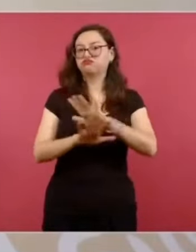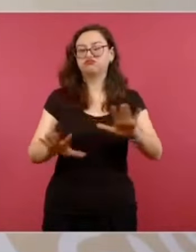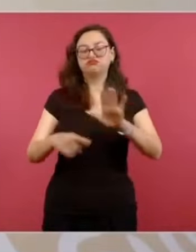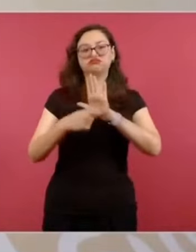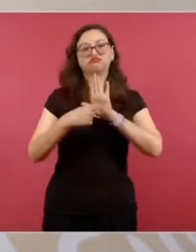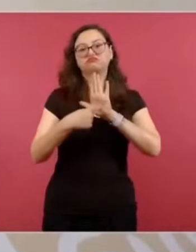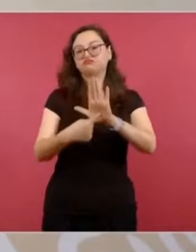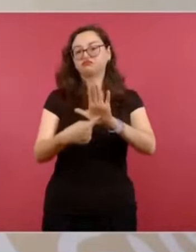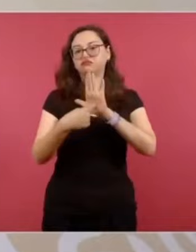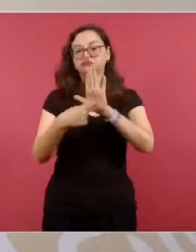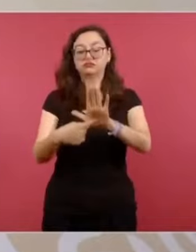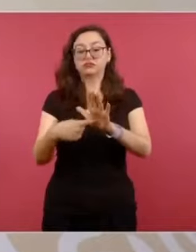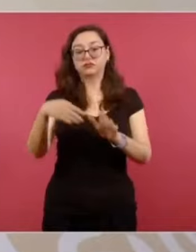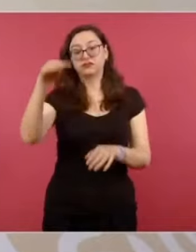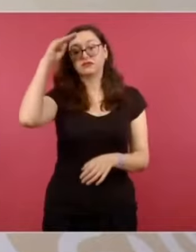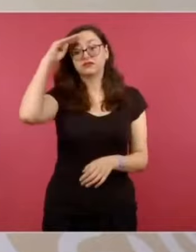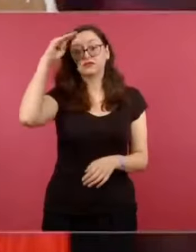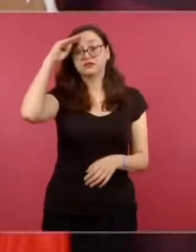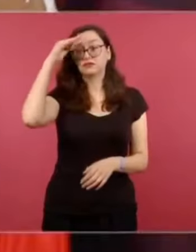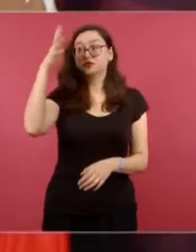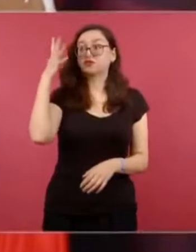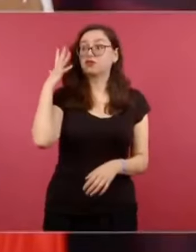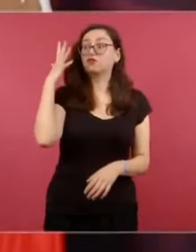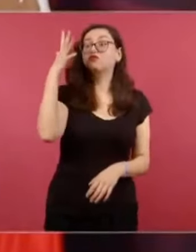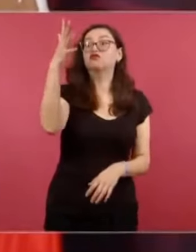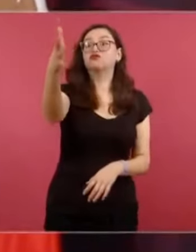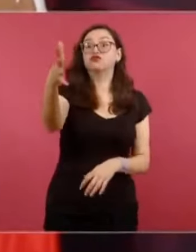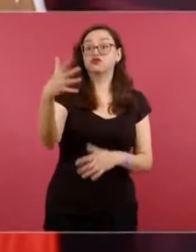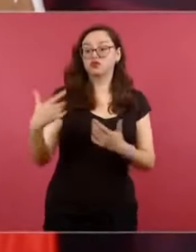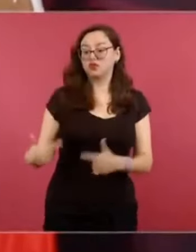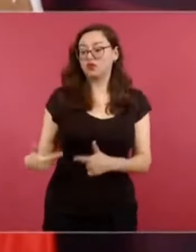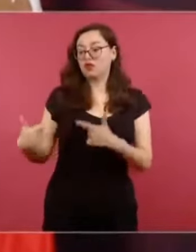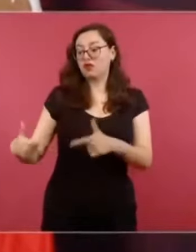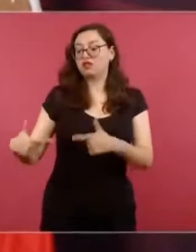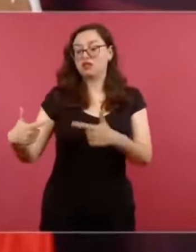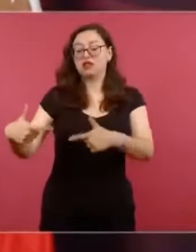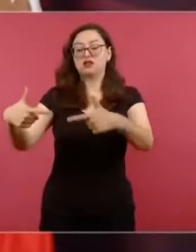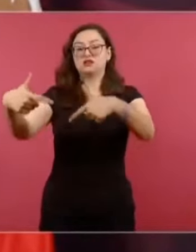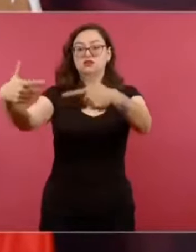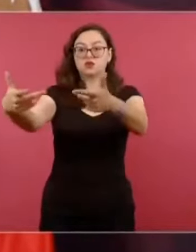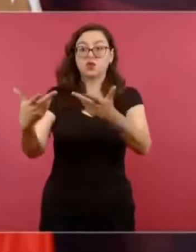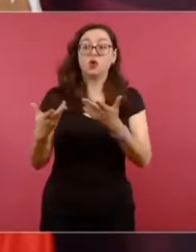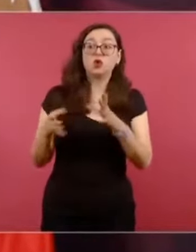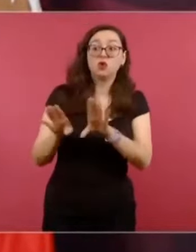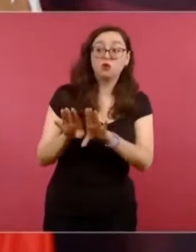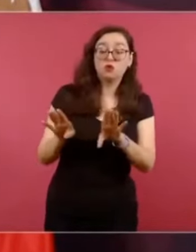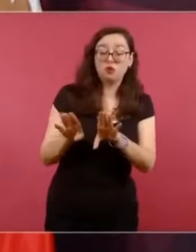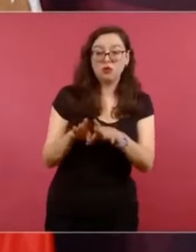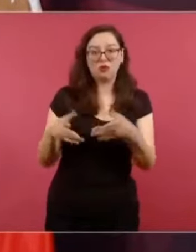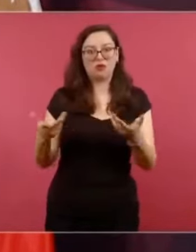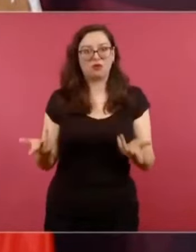que conozcan todo este tejemaneje de la corrupción